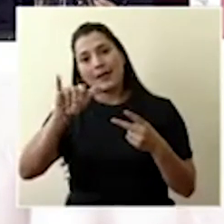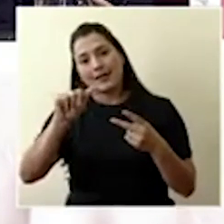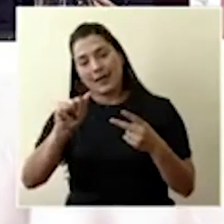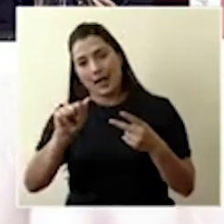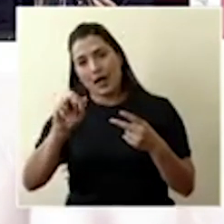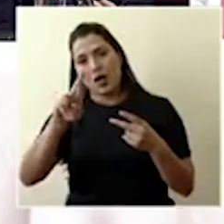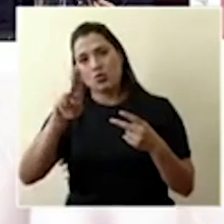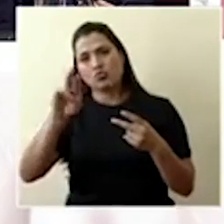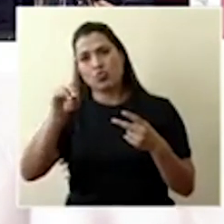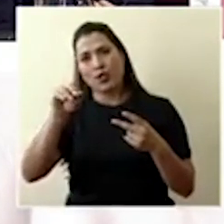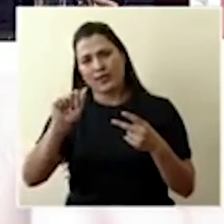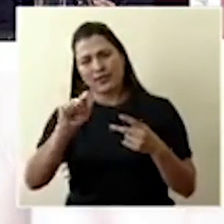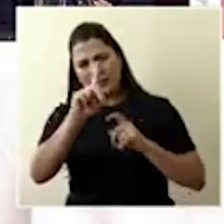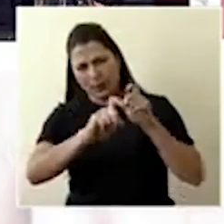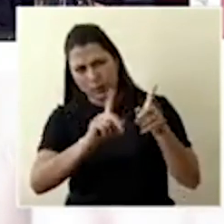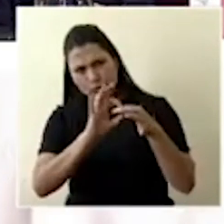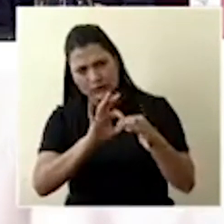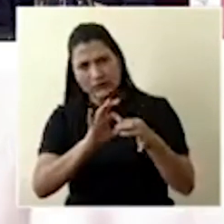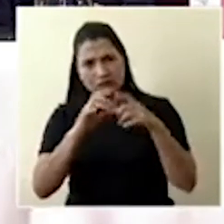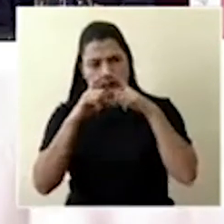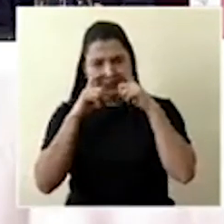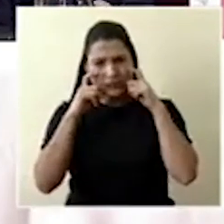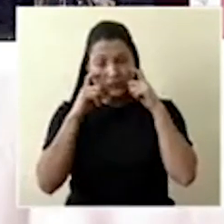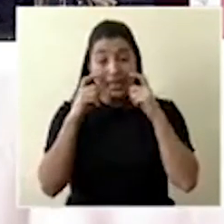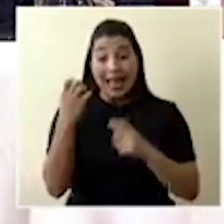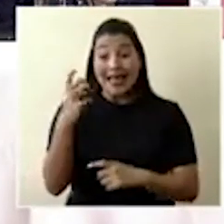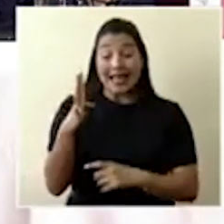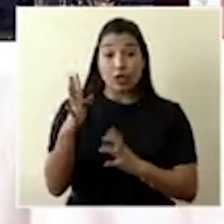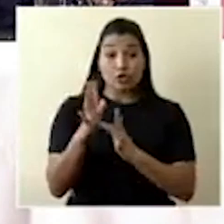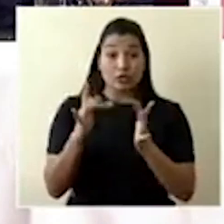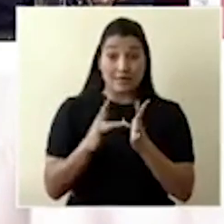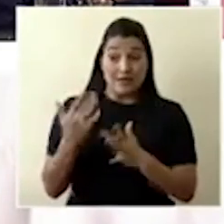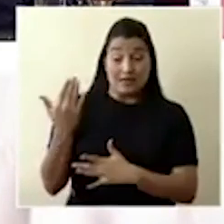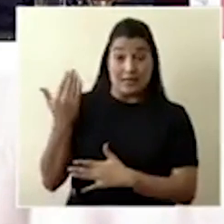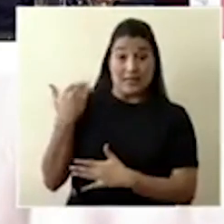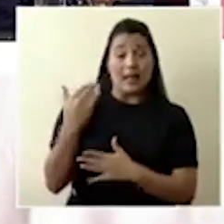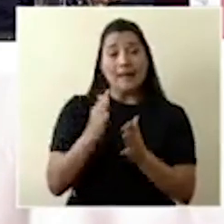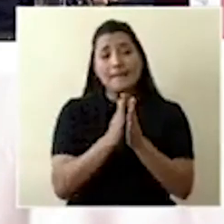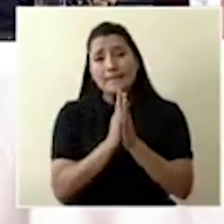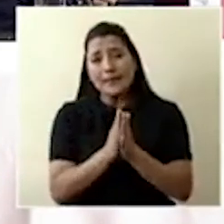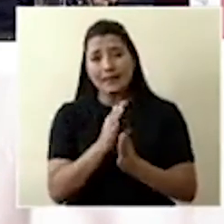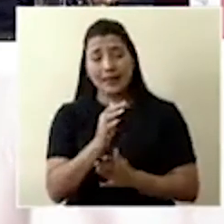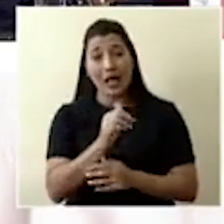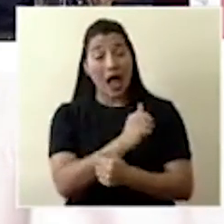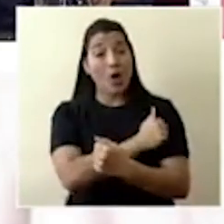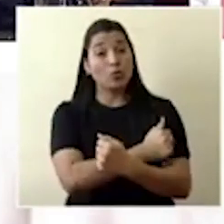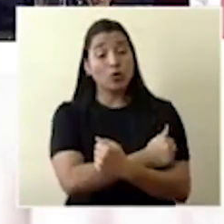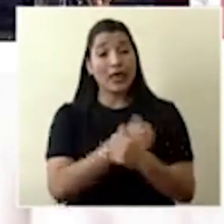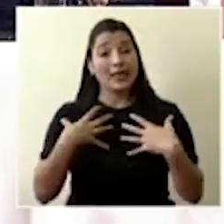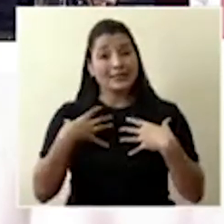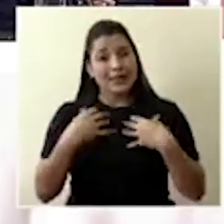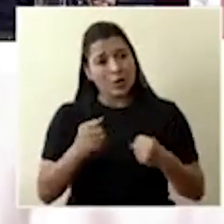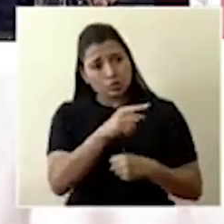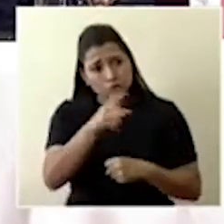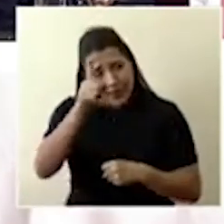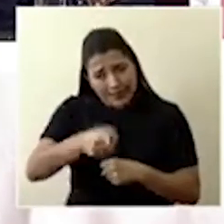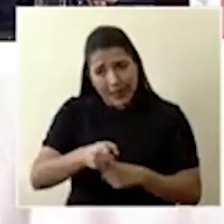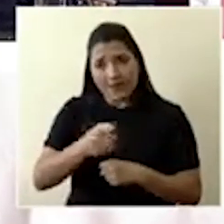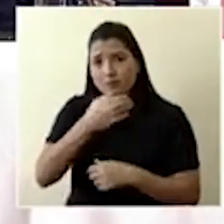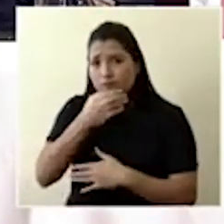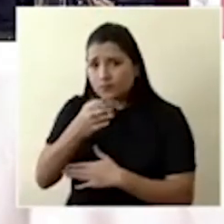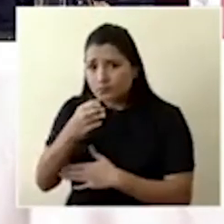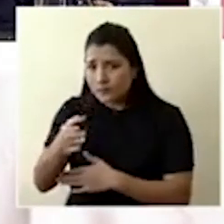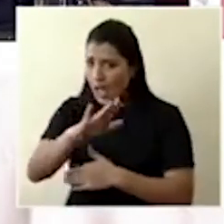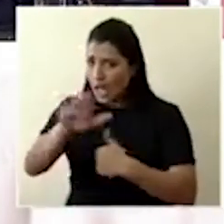La Academia Nacional de Ciencias en un comunicado del 14 de abril pide a las autoridades de salud recomendar el uso generalizado de mascarillas industriales o